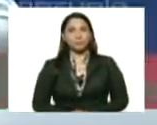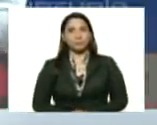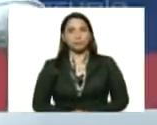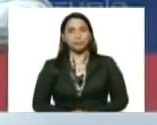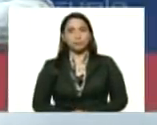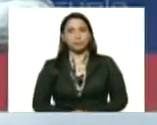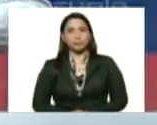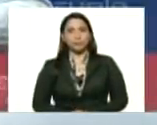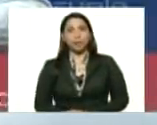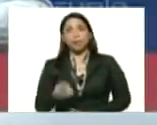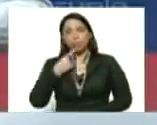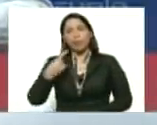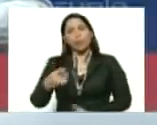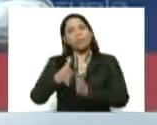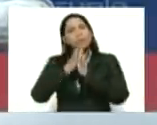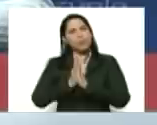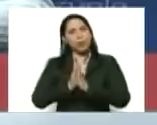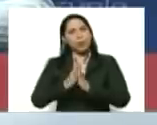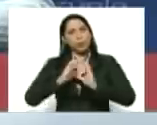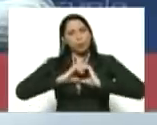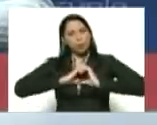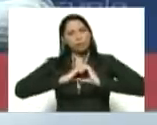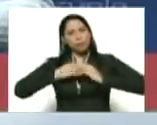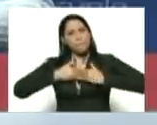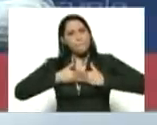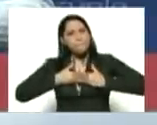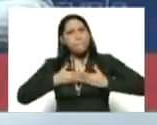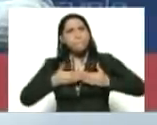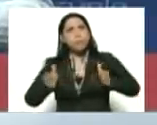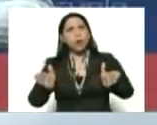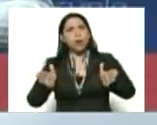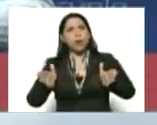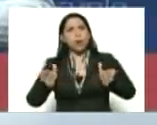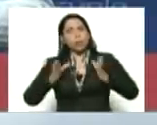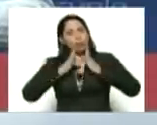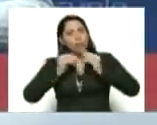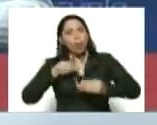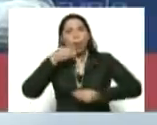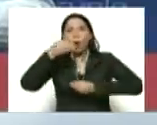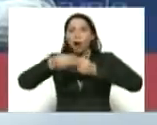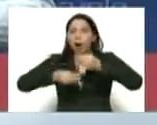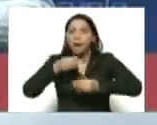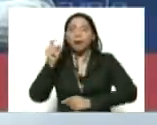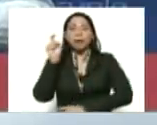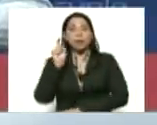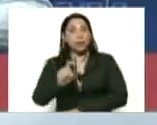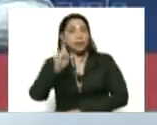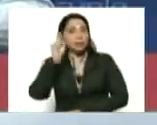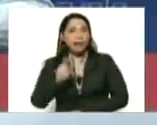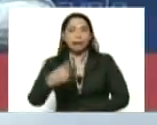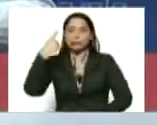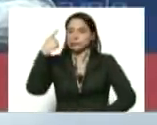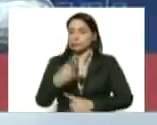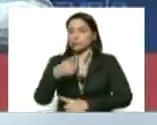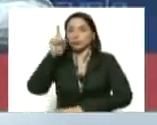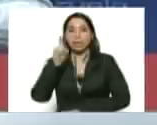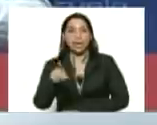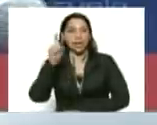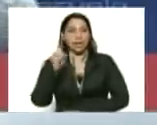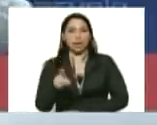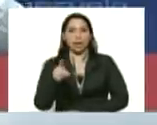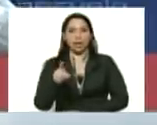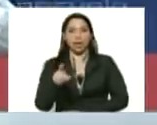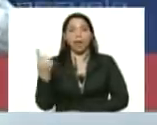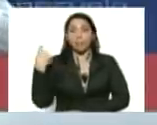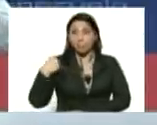Se los digo con el corazón abierto. Todo lo que hemos hecho es necesario, era necesario y